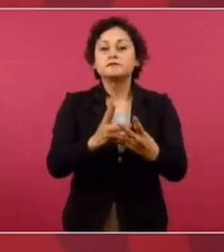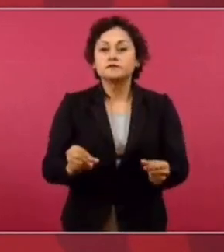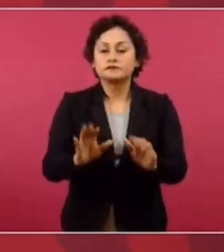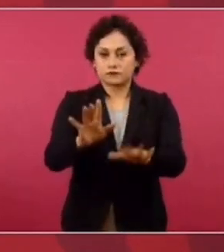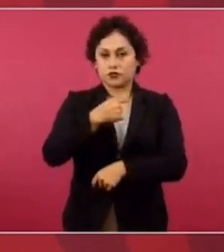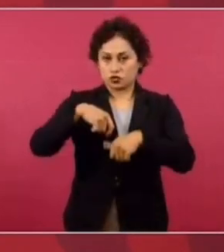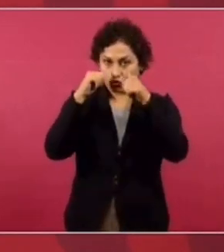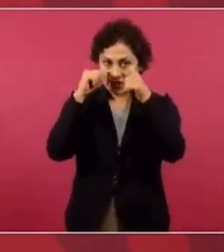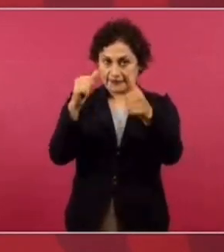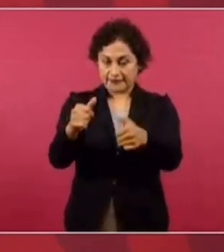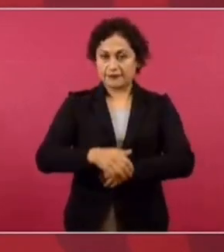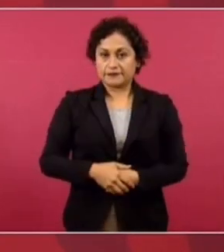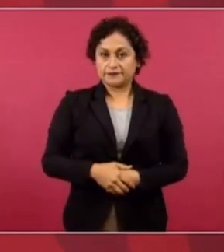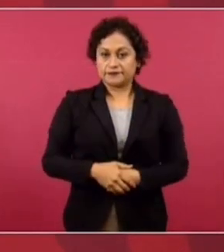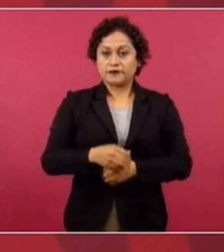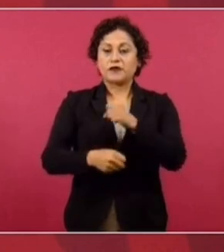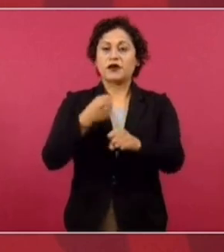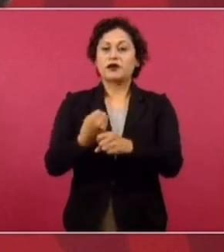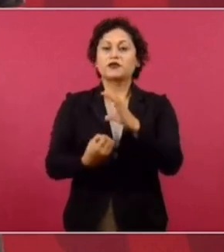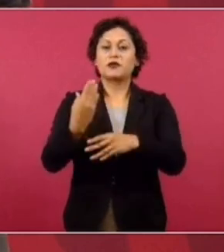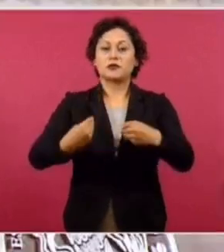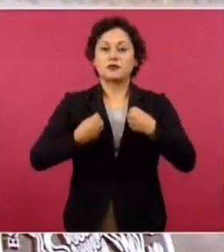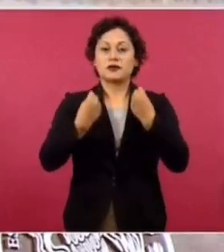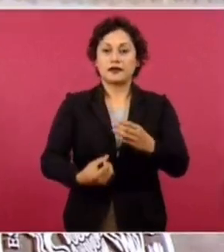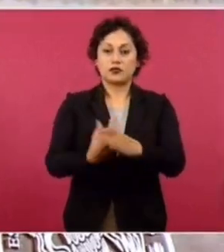atender. Y año nuevo, vida nueva.